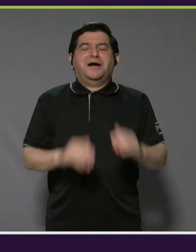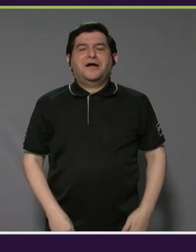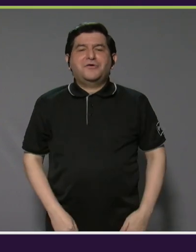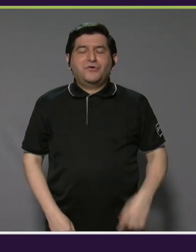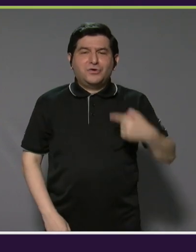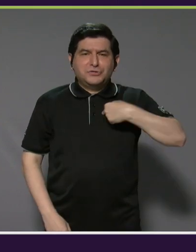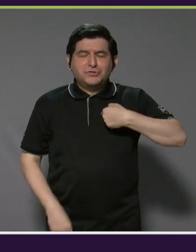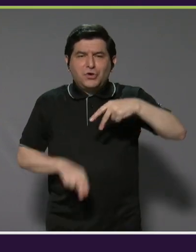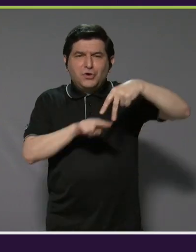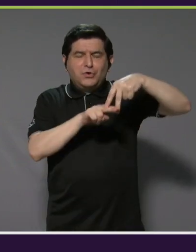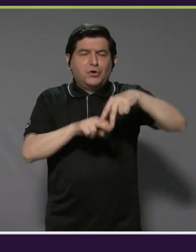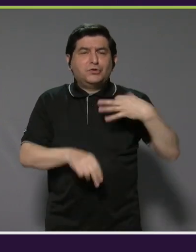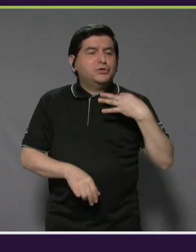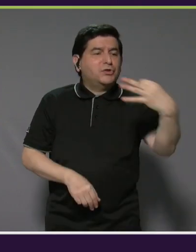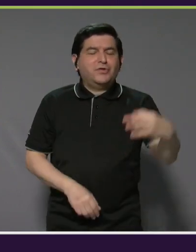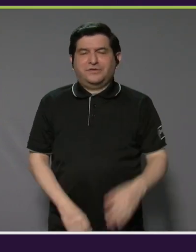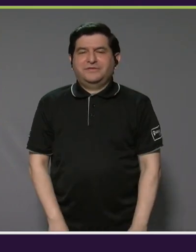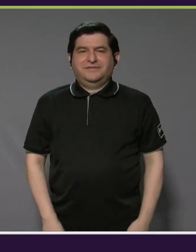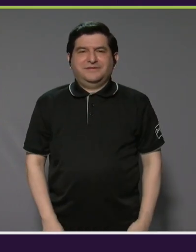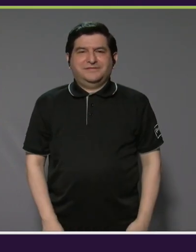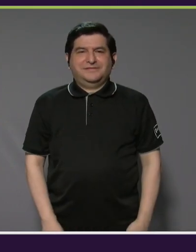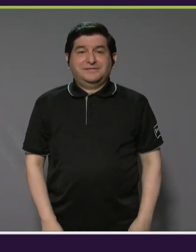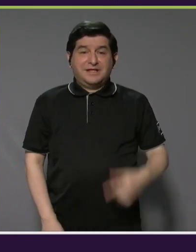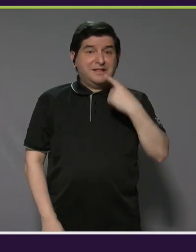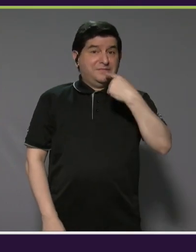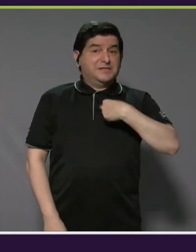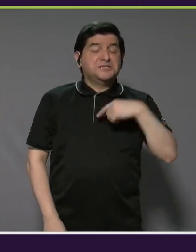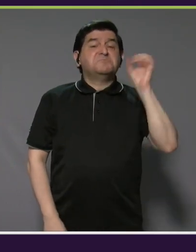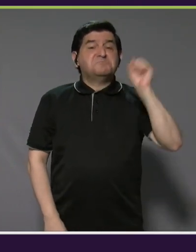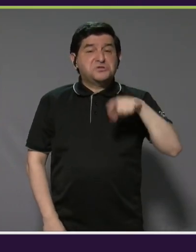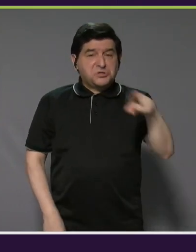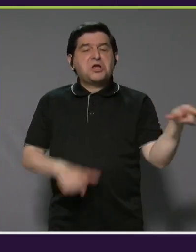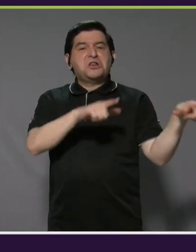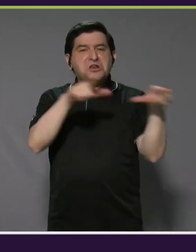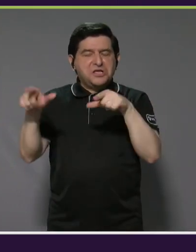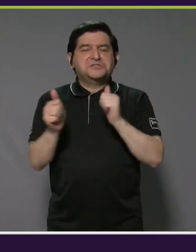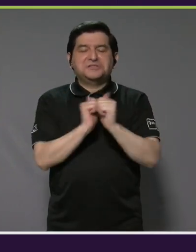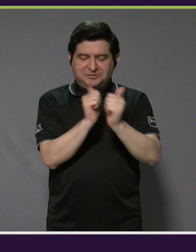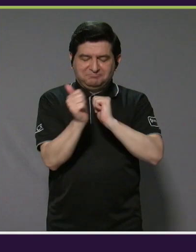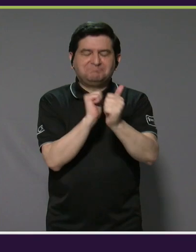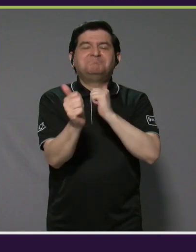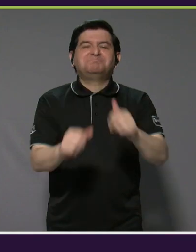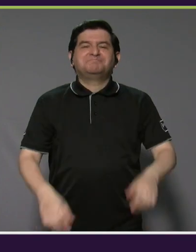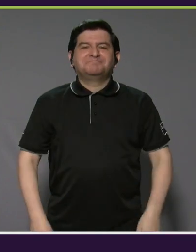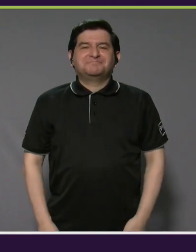surfeo todos los días, y surfeo, surfeo. Entonces me dijeron, sí, estás lista para competir.